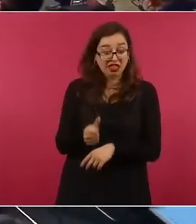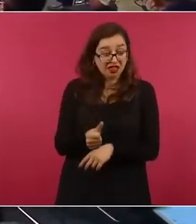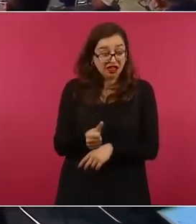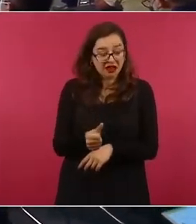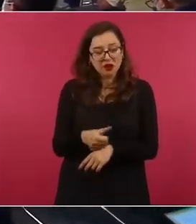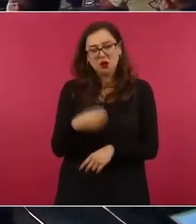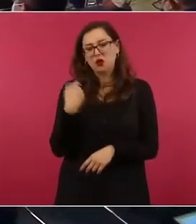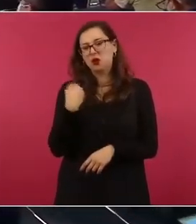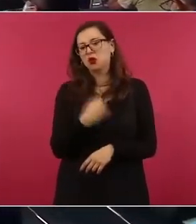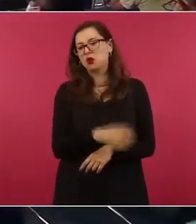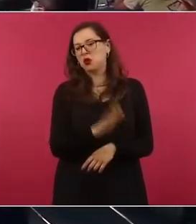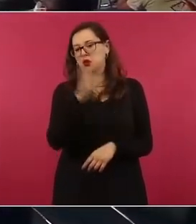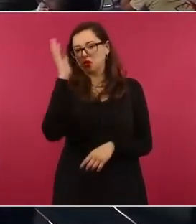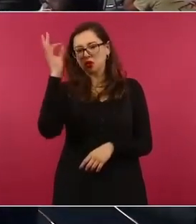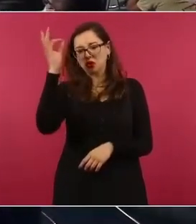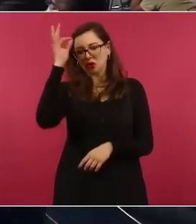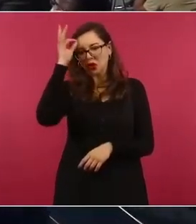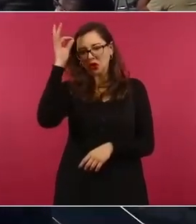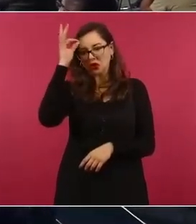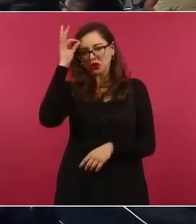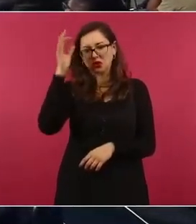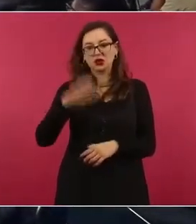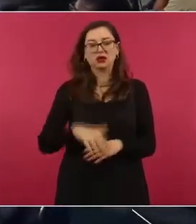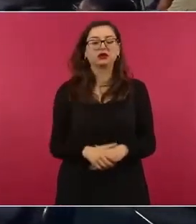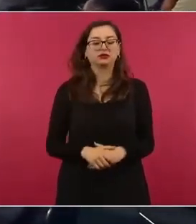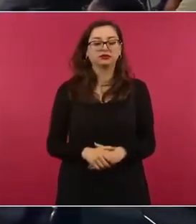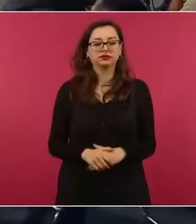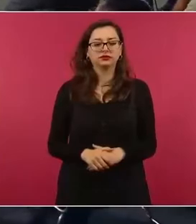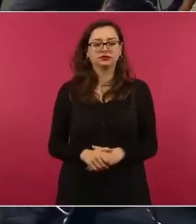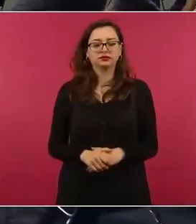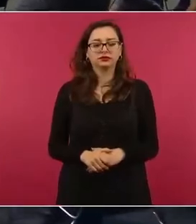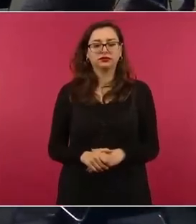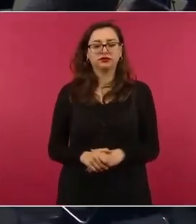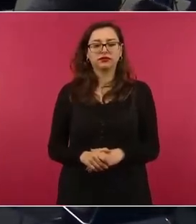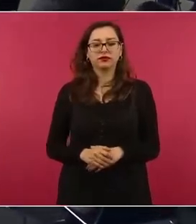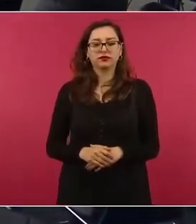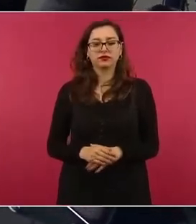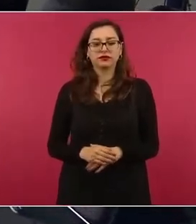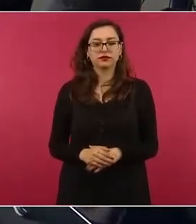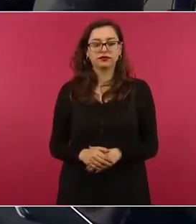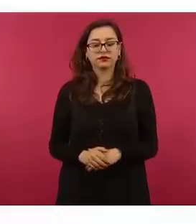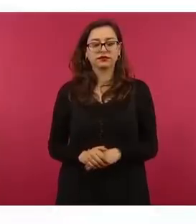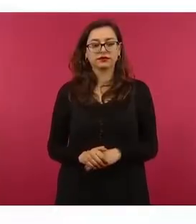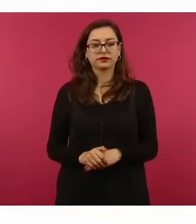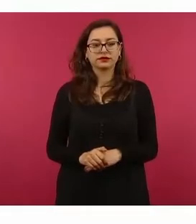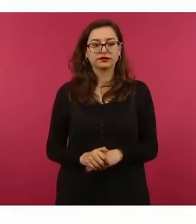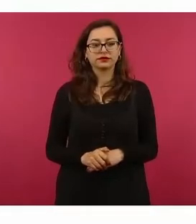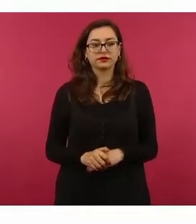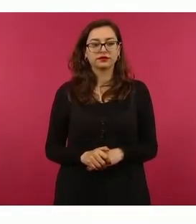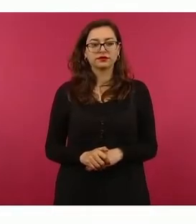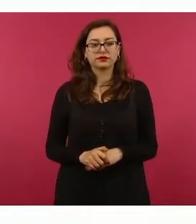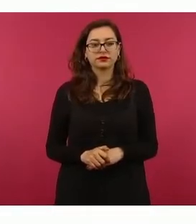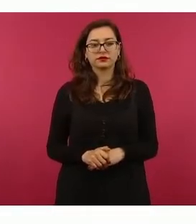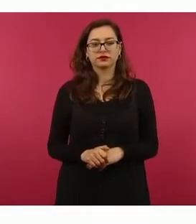Este intelectual, narco-régimen militarizado. Entonces,